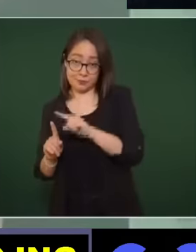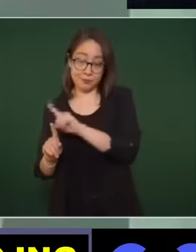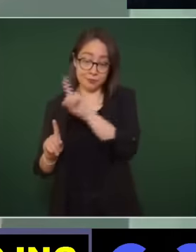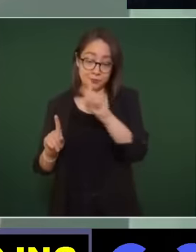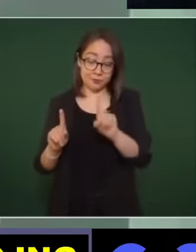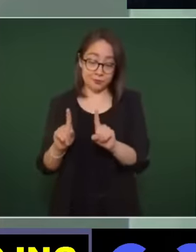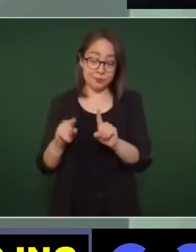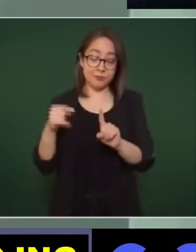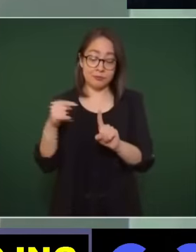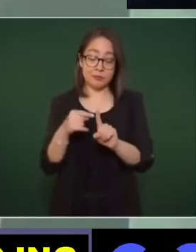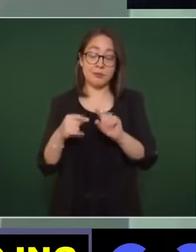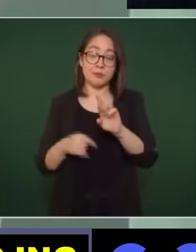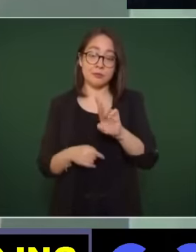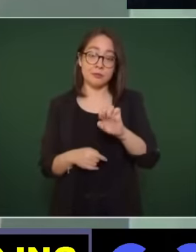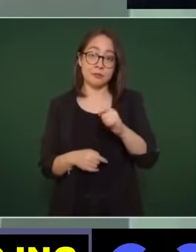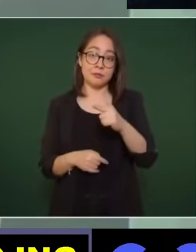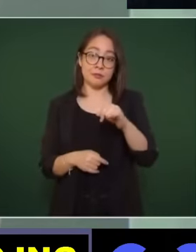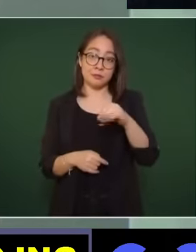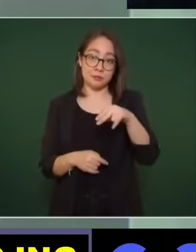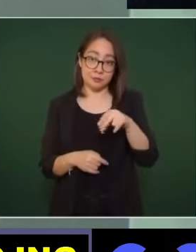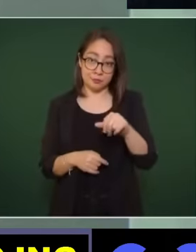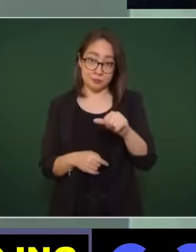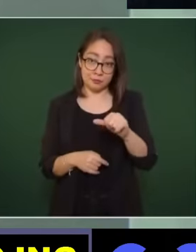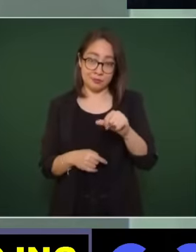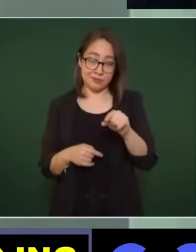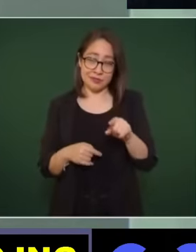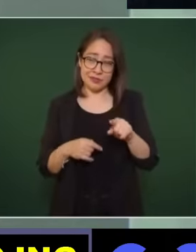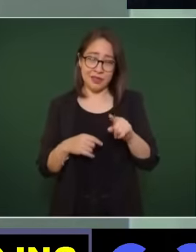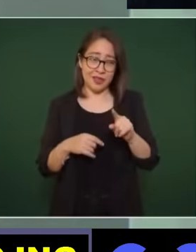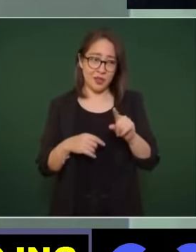eso me dolió mucho lo de su asesinato